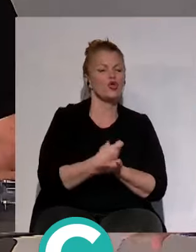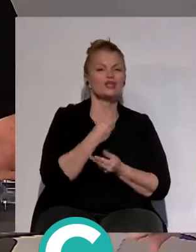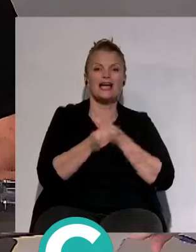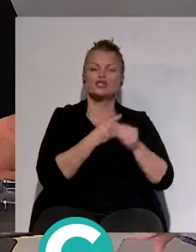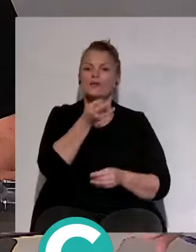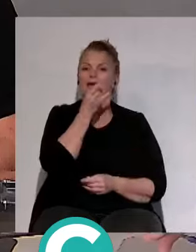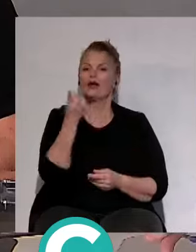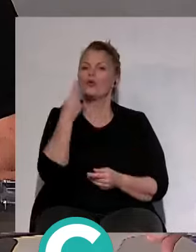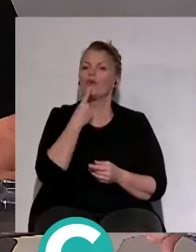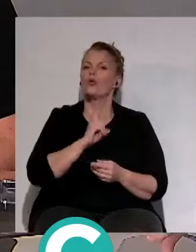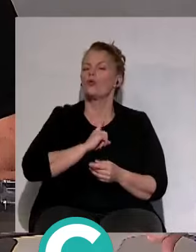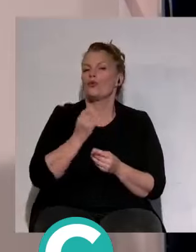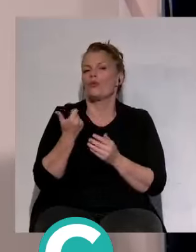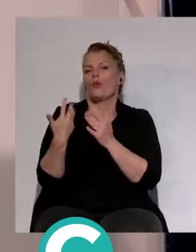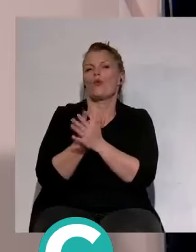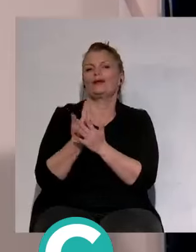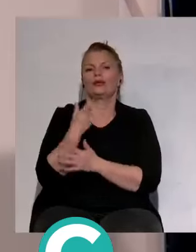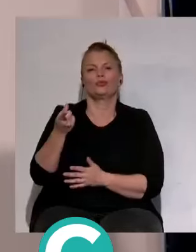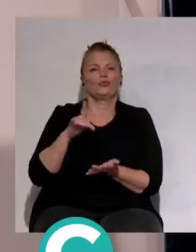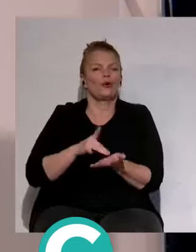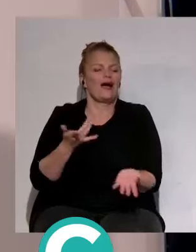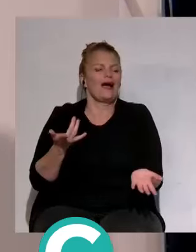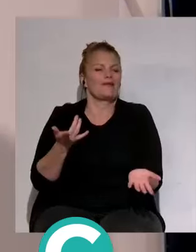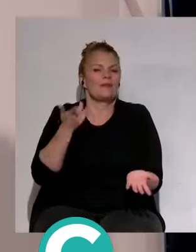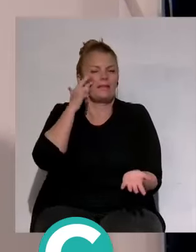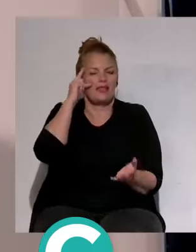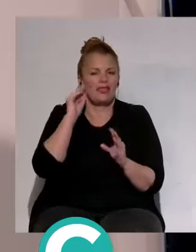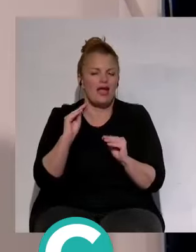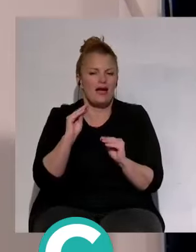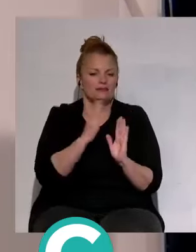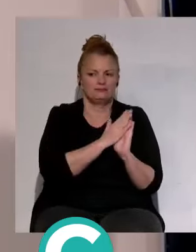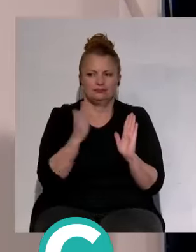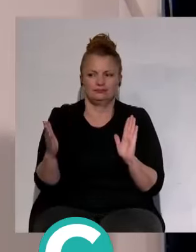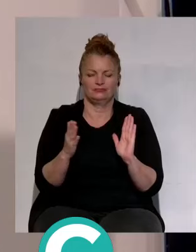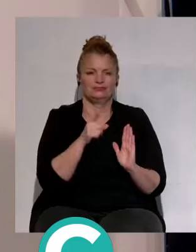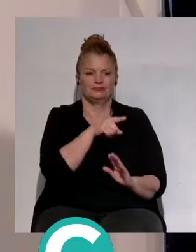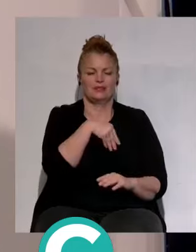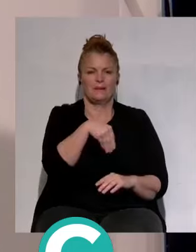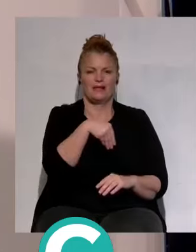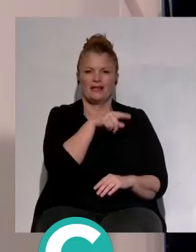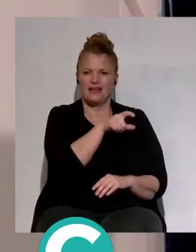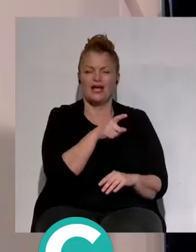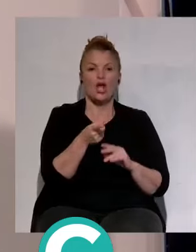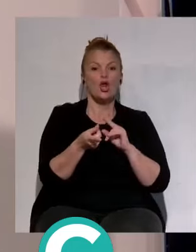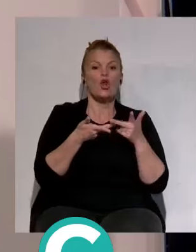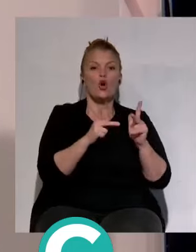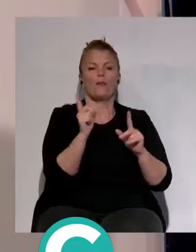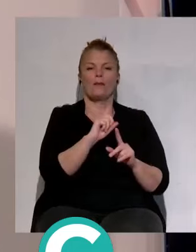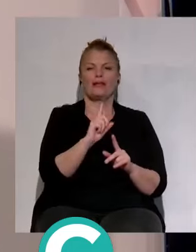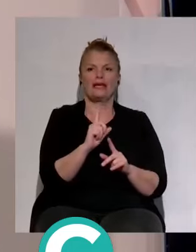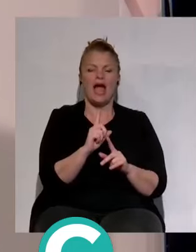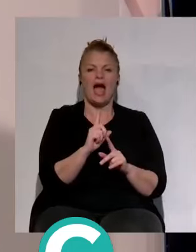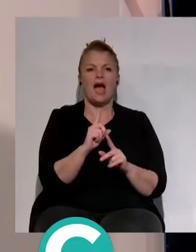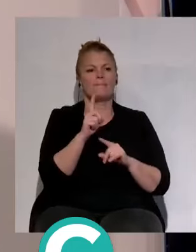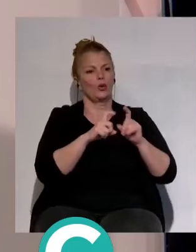repartirlas. Cuéntanos cómo has vivido tú este descenso. Por finalizar, el tema de Vizcaíno que tampoco permitía preguntas. Decía que estaba en caliente, que